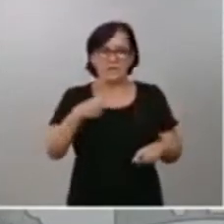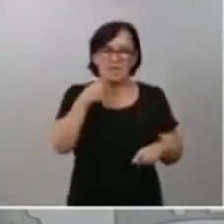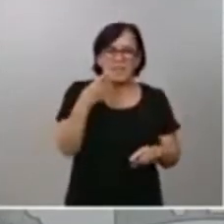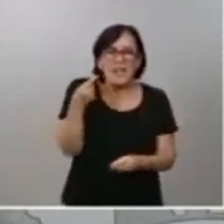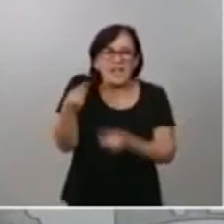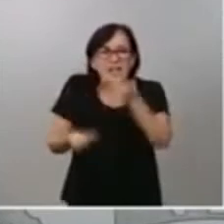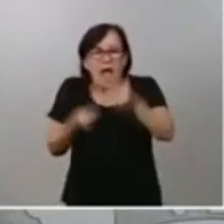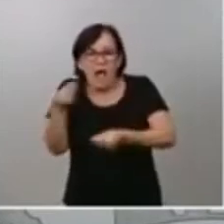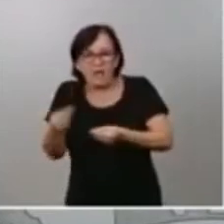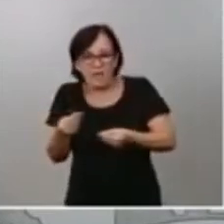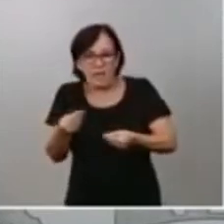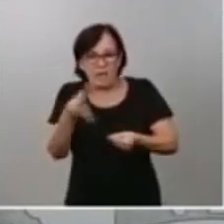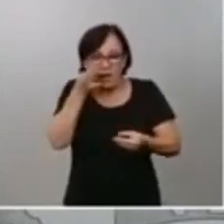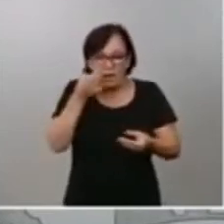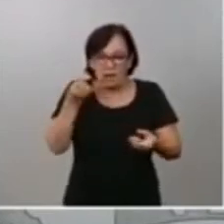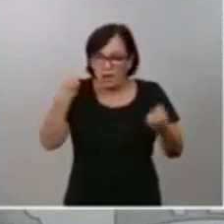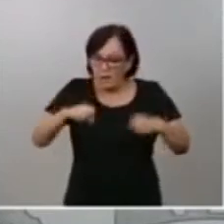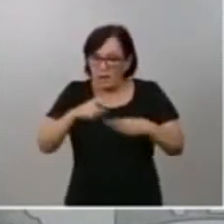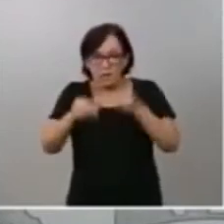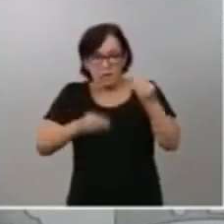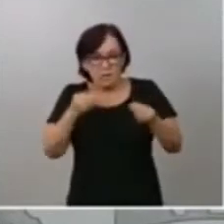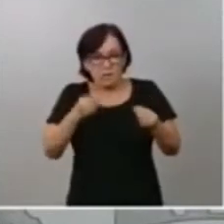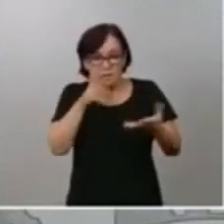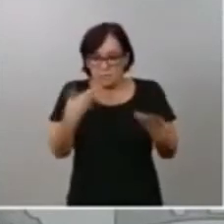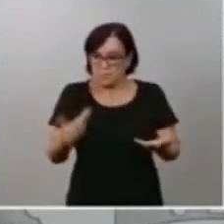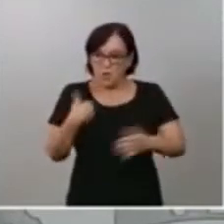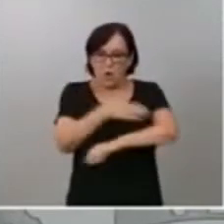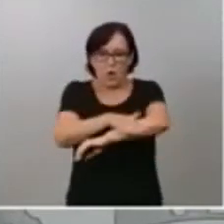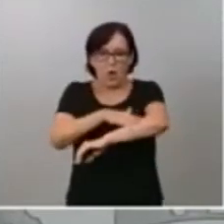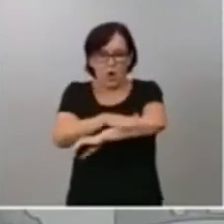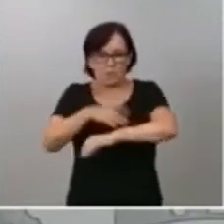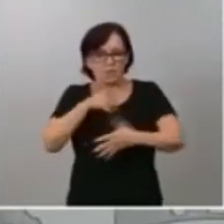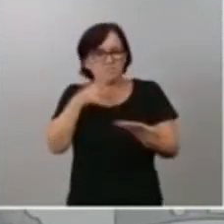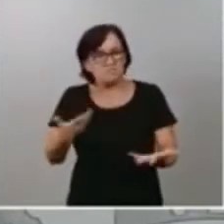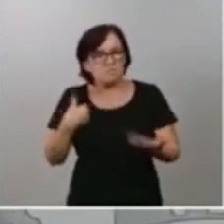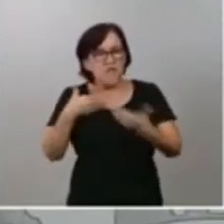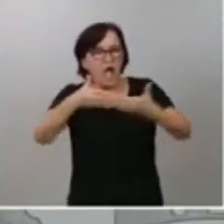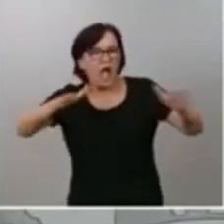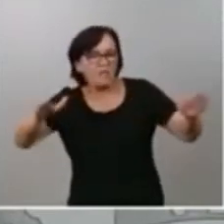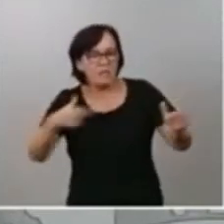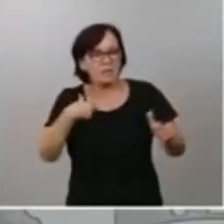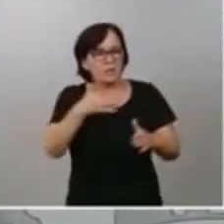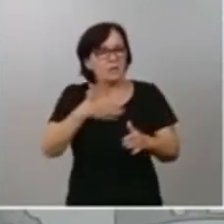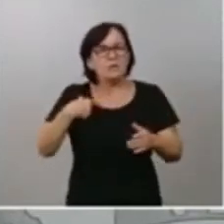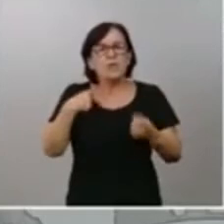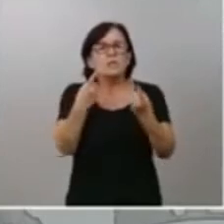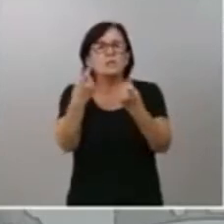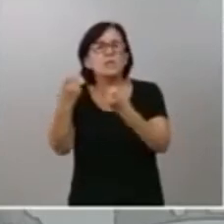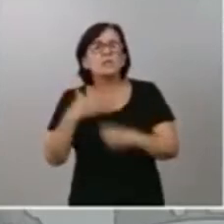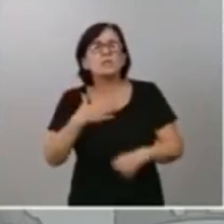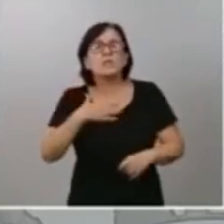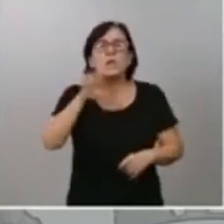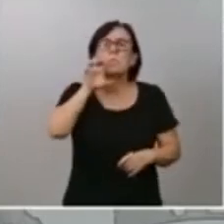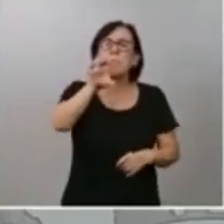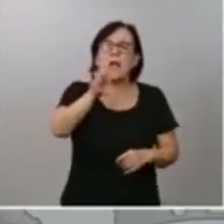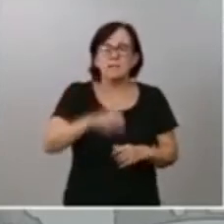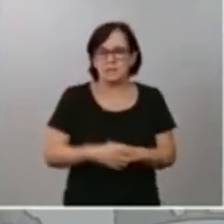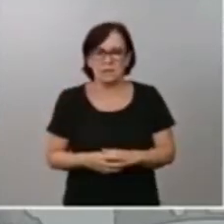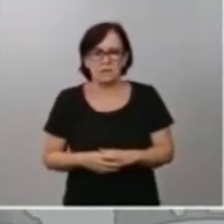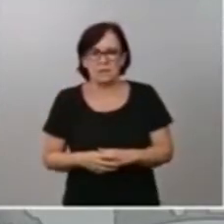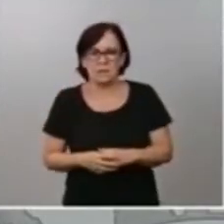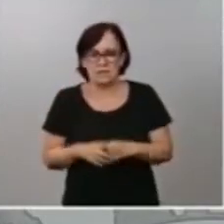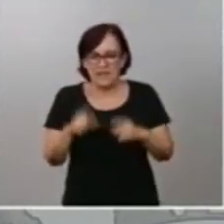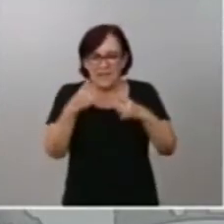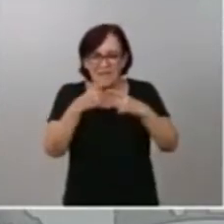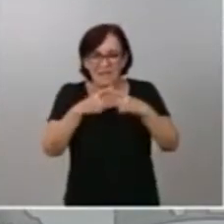Gobierno abierto, ejecutivo y resolutivo, como es el que queremos para nuestro país, el que yo creo que necesita nuestro país, es que esa diferencia deje de